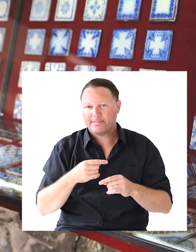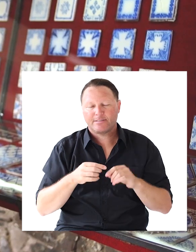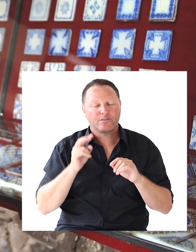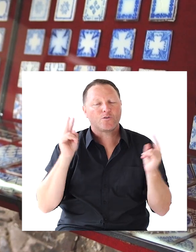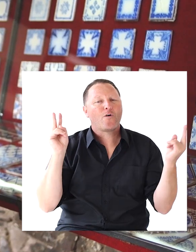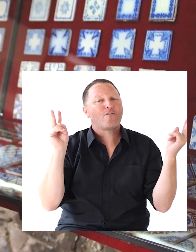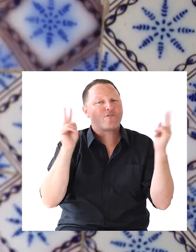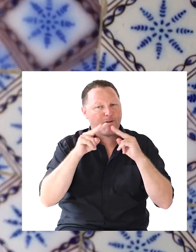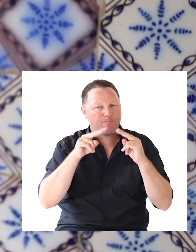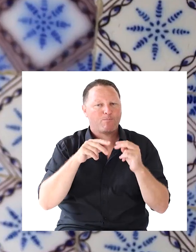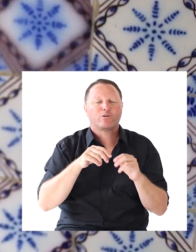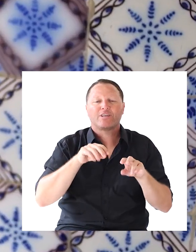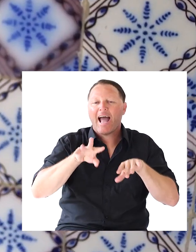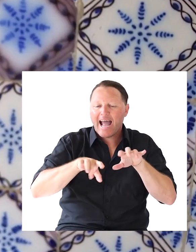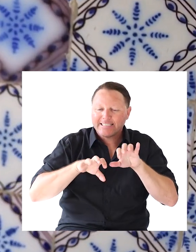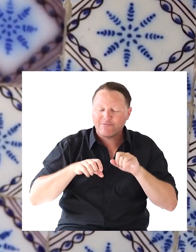todos En el archivo regional